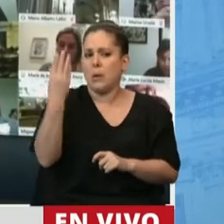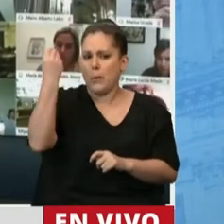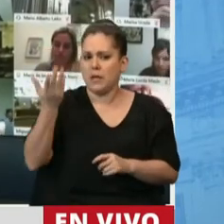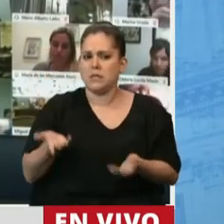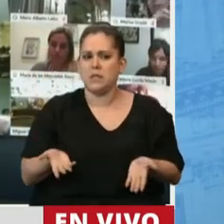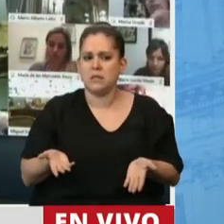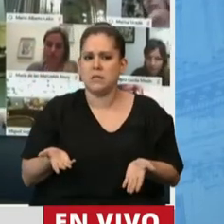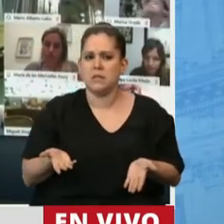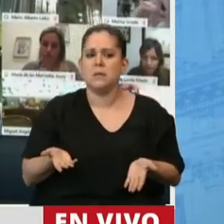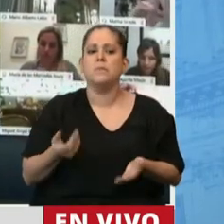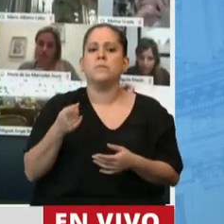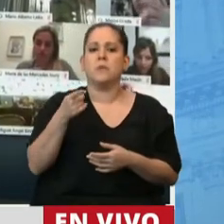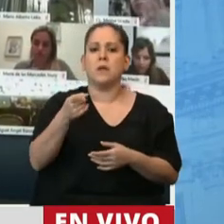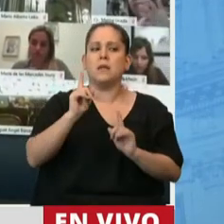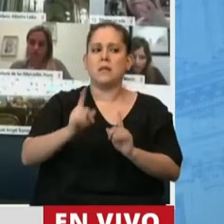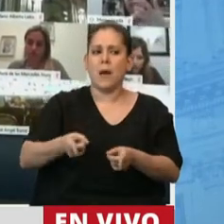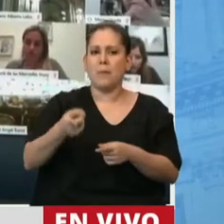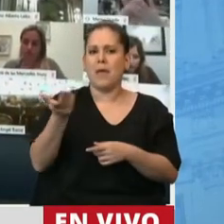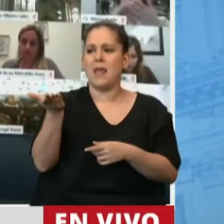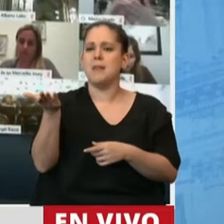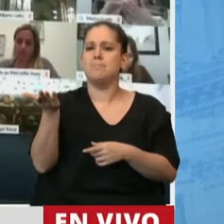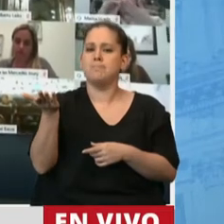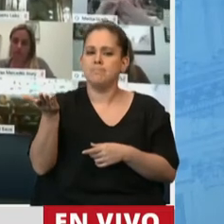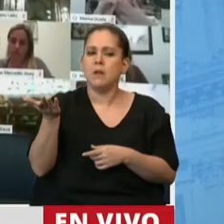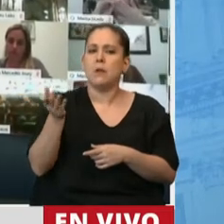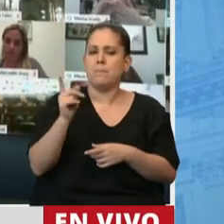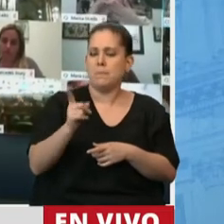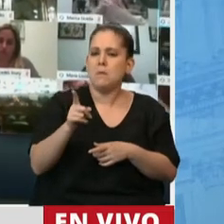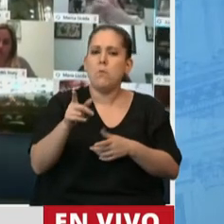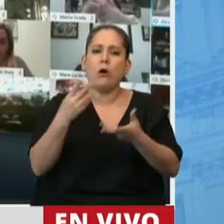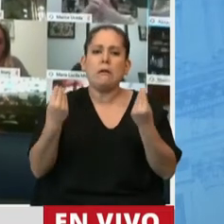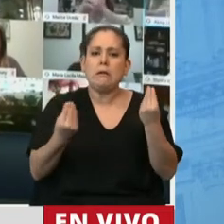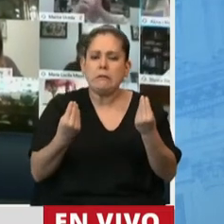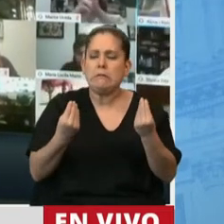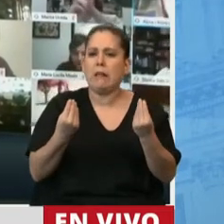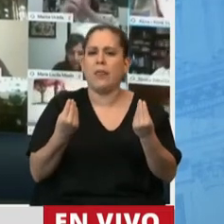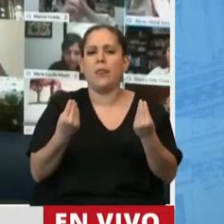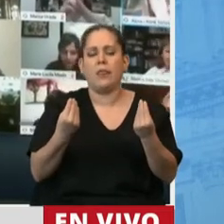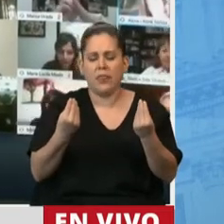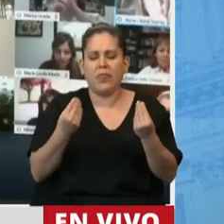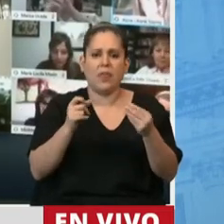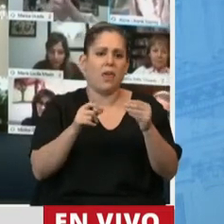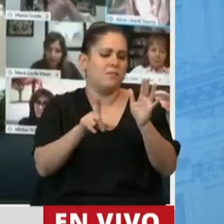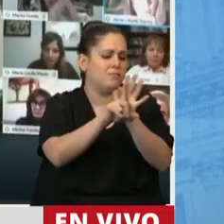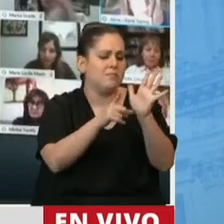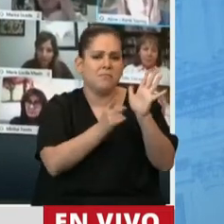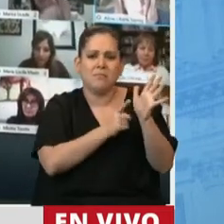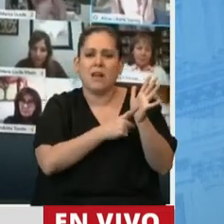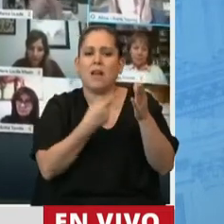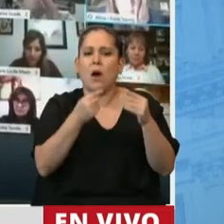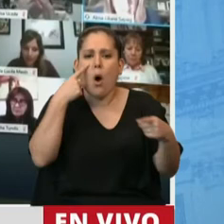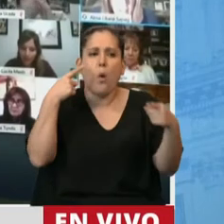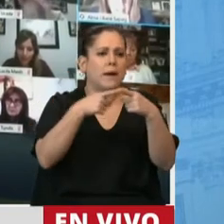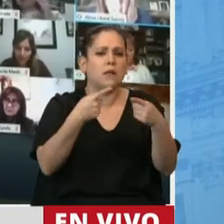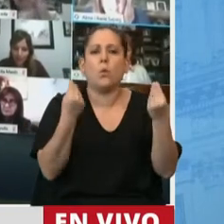mencionó, pero que voy a hacer alusión brevemente a lo que implicaría o lo que contemplaría, que no solo busca